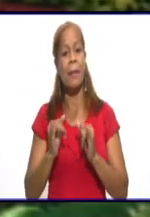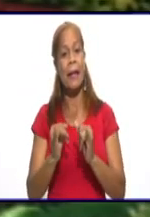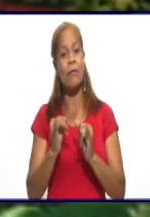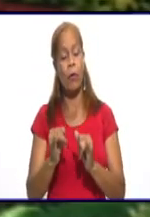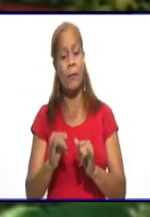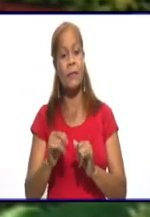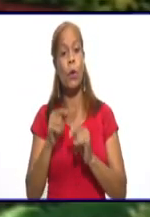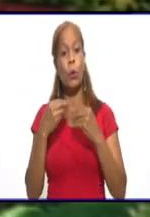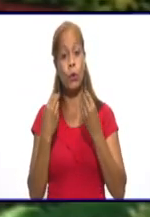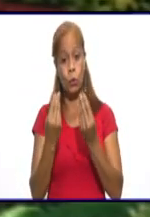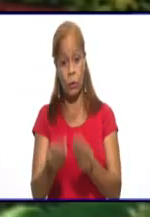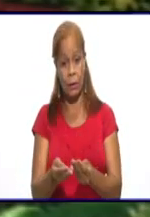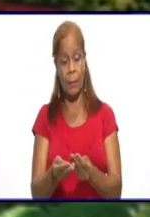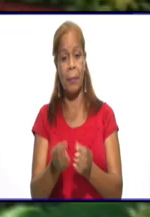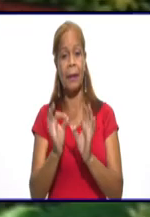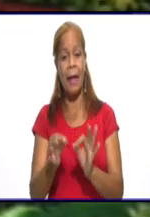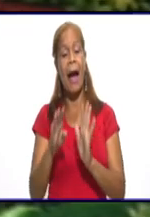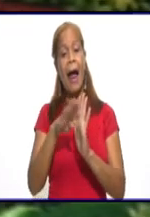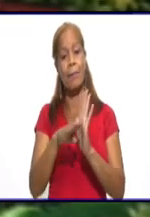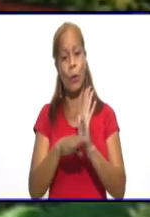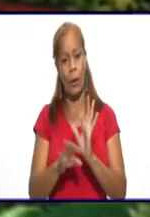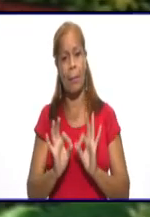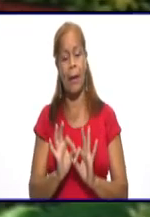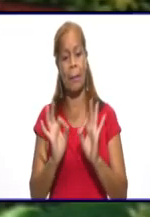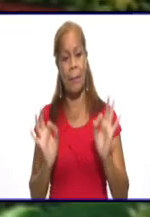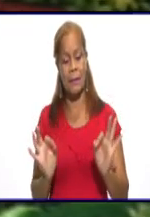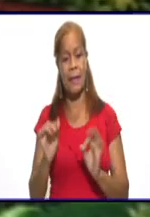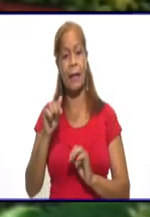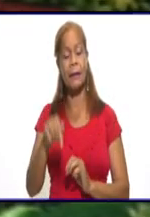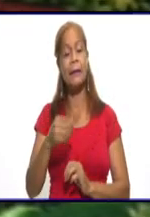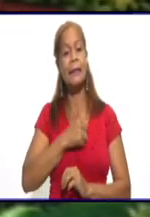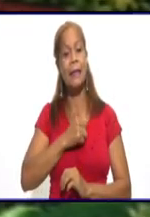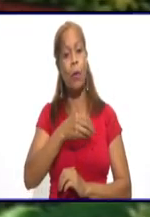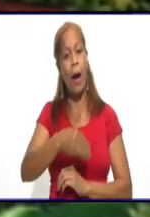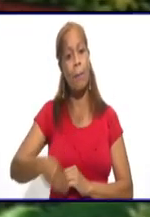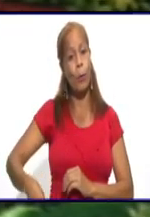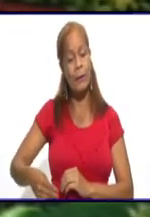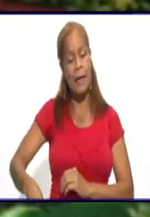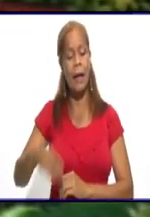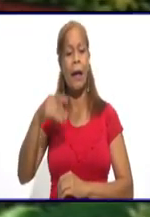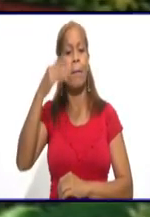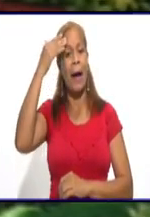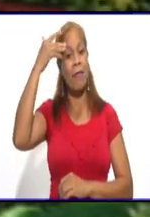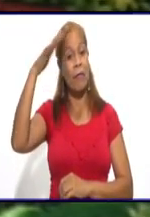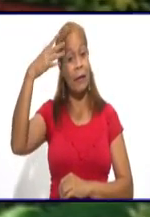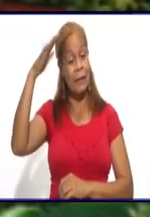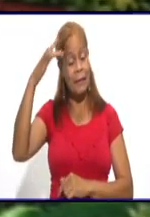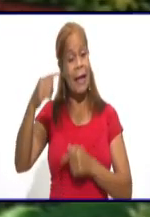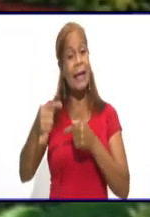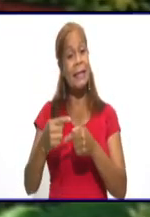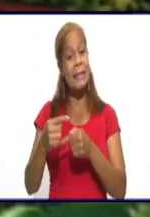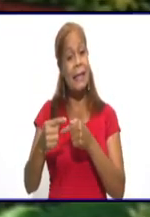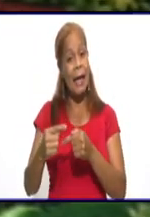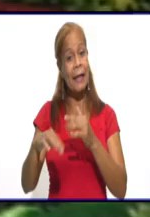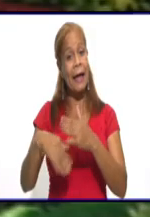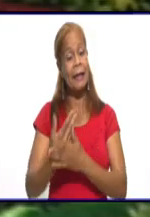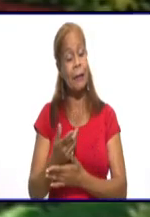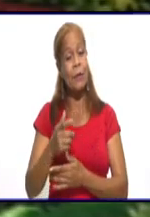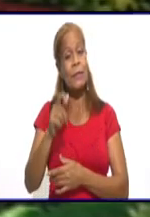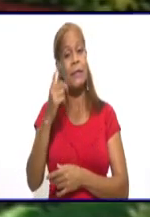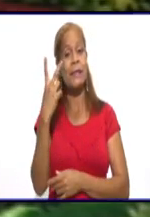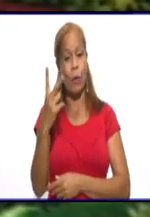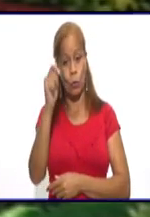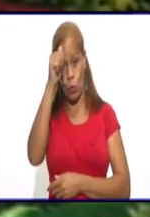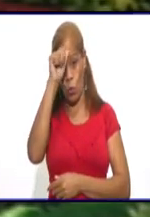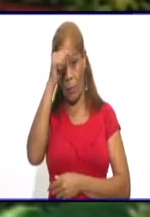los televidentes de nuestro panel informativo y quiero también aprovechar para felicitarla ante la cercanía del segundo domingo de